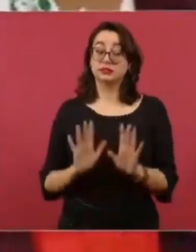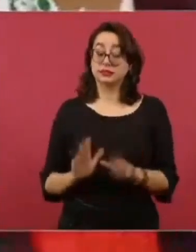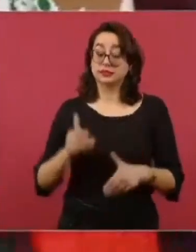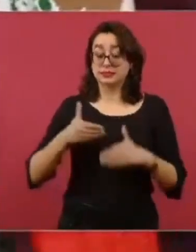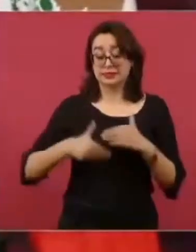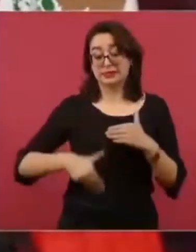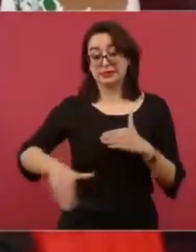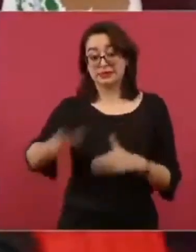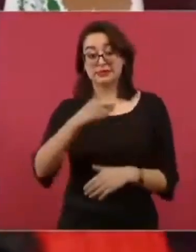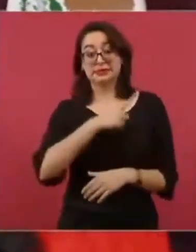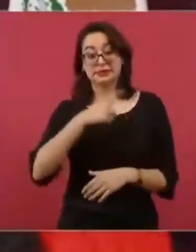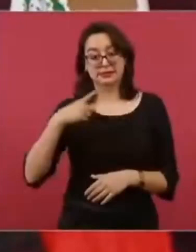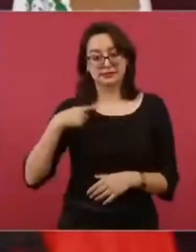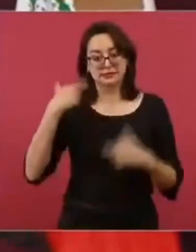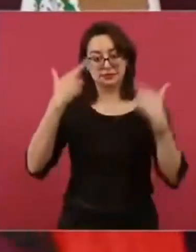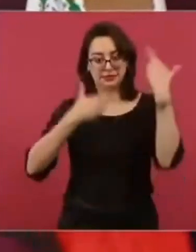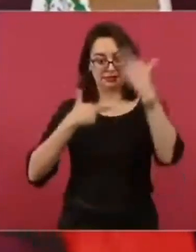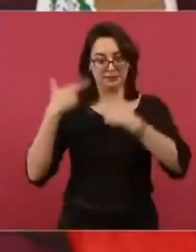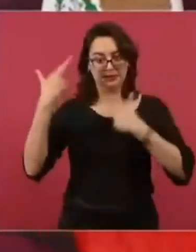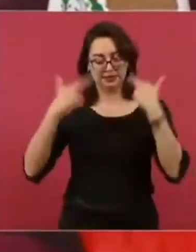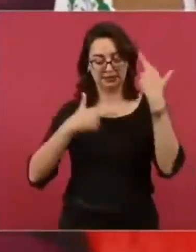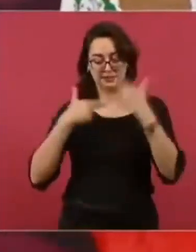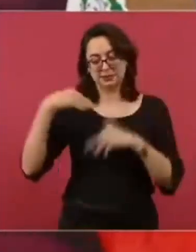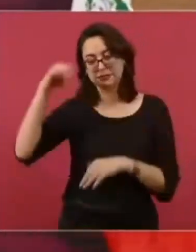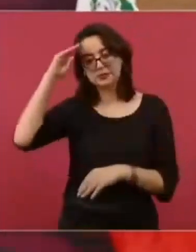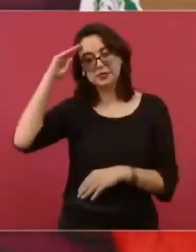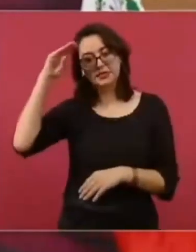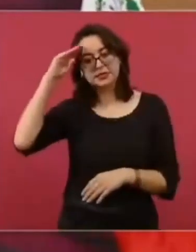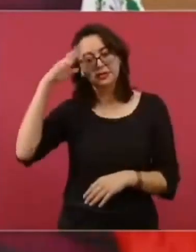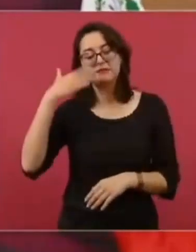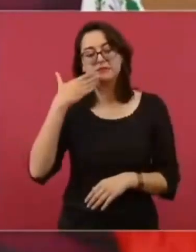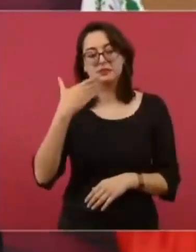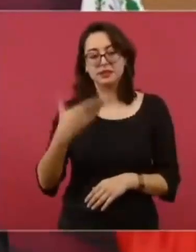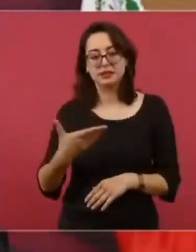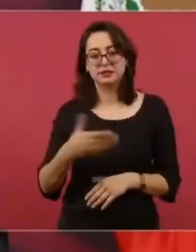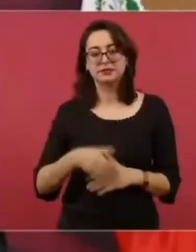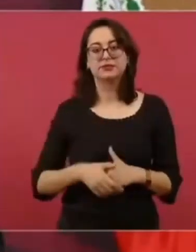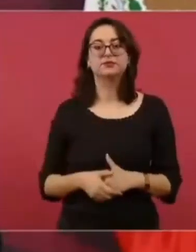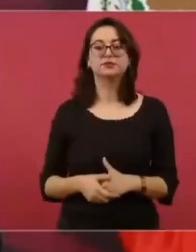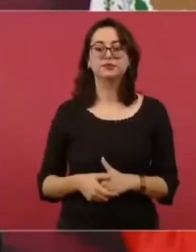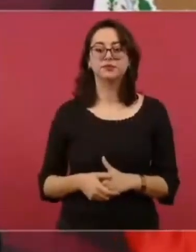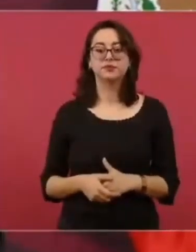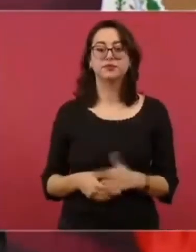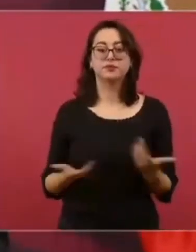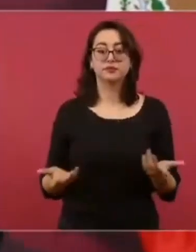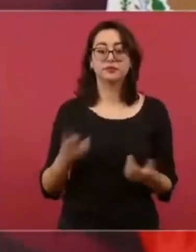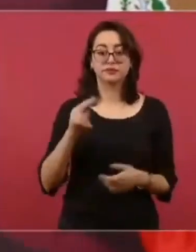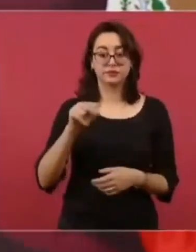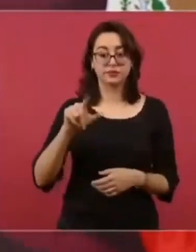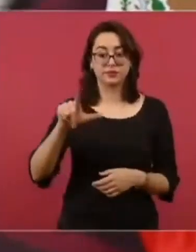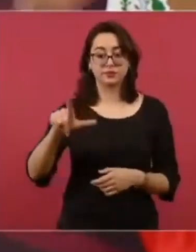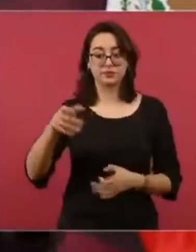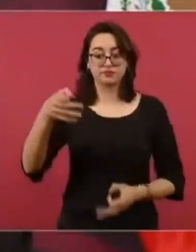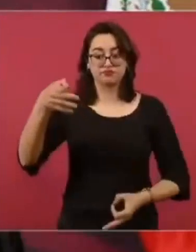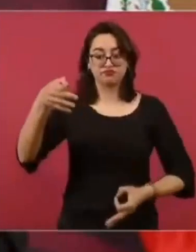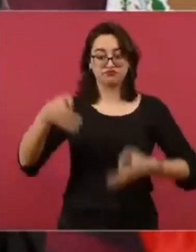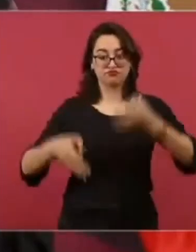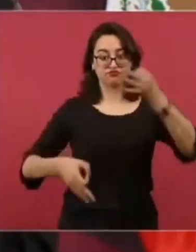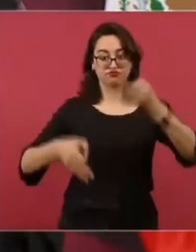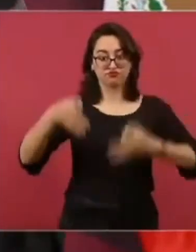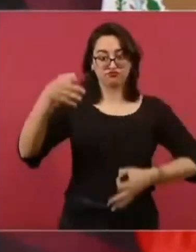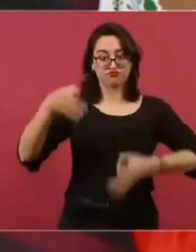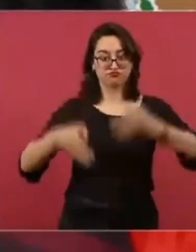eligieron a fiscales con autonomía